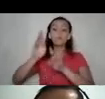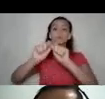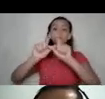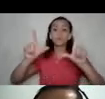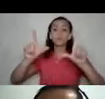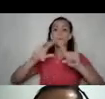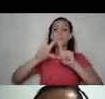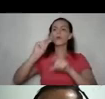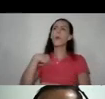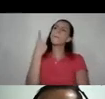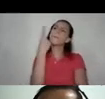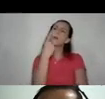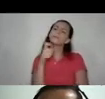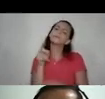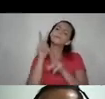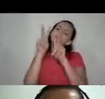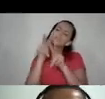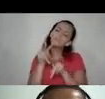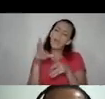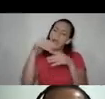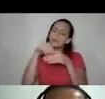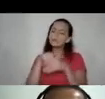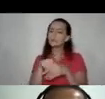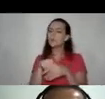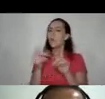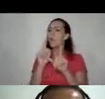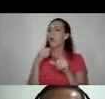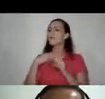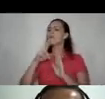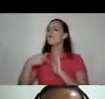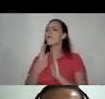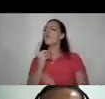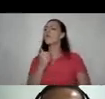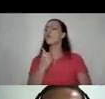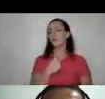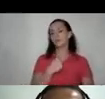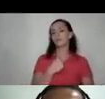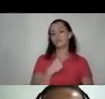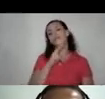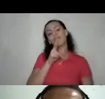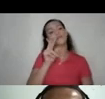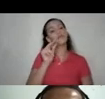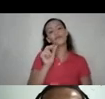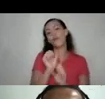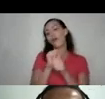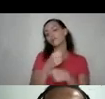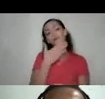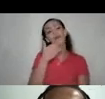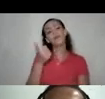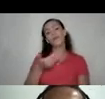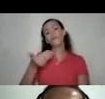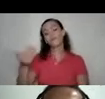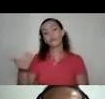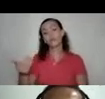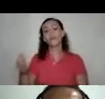preguntarme adentro hacia adentro ¿cuál es mi rol? ¿dónde estoy? realmente podría no estar haciendo la mejor herramienta y